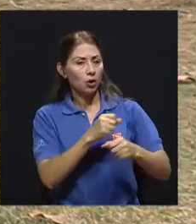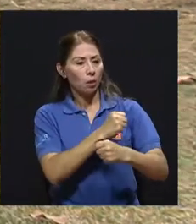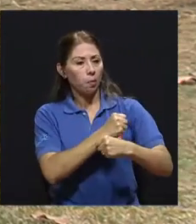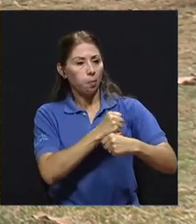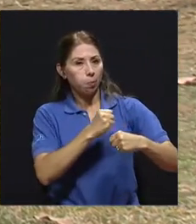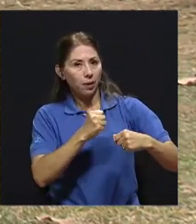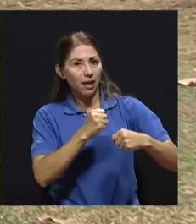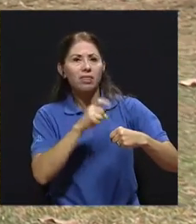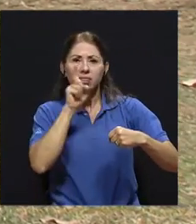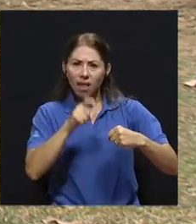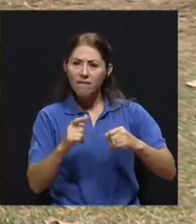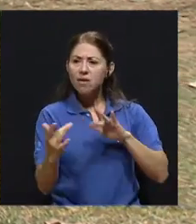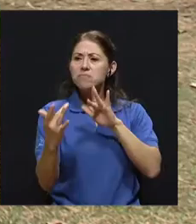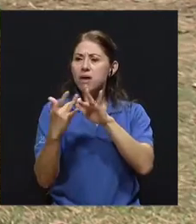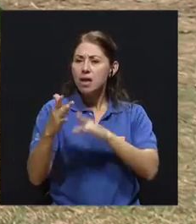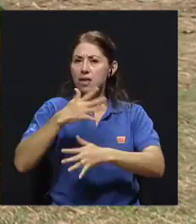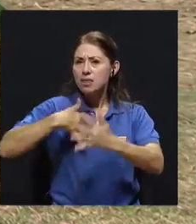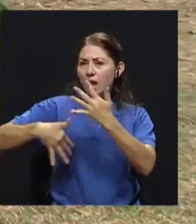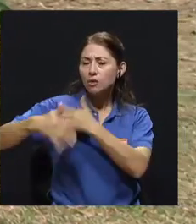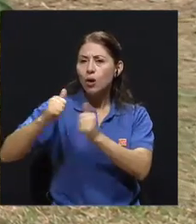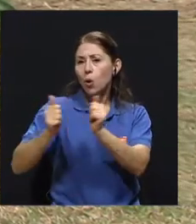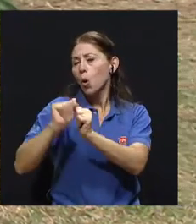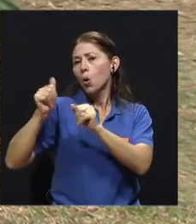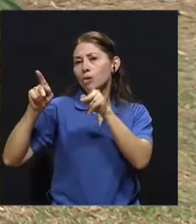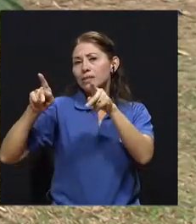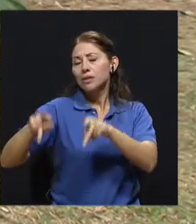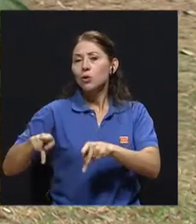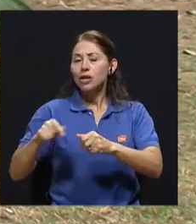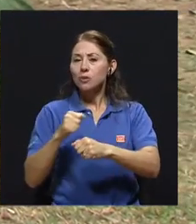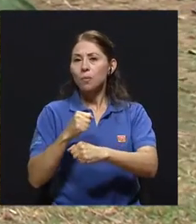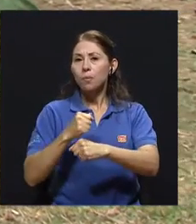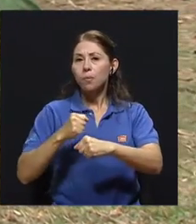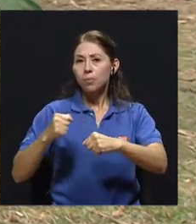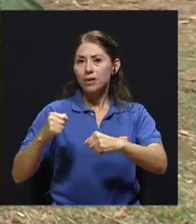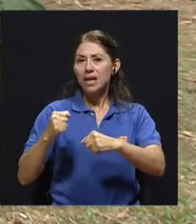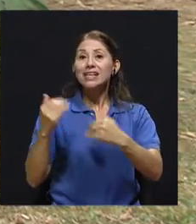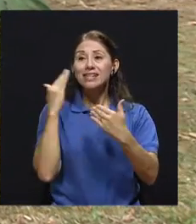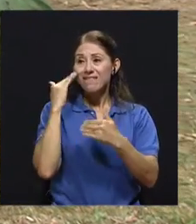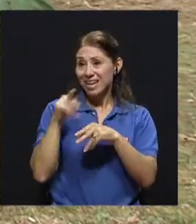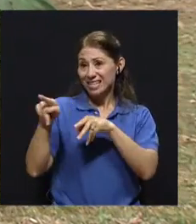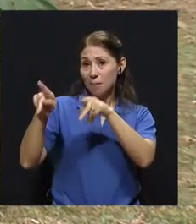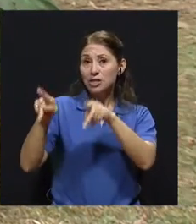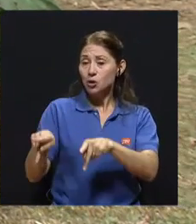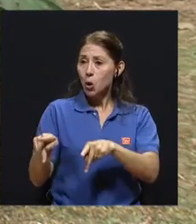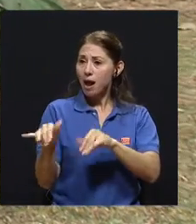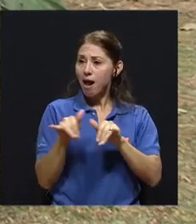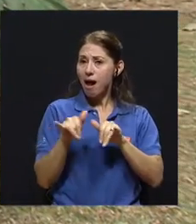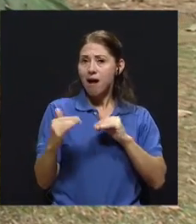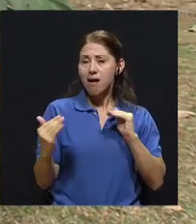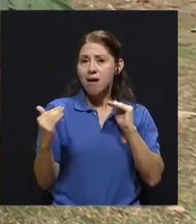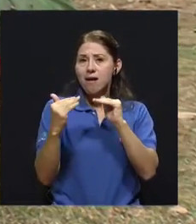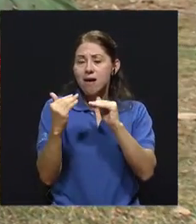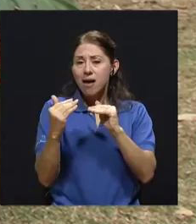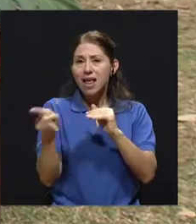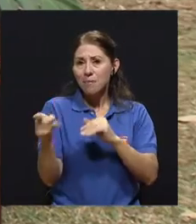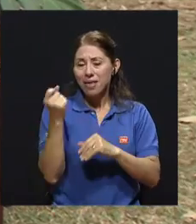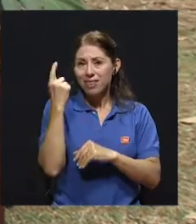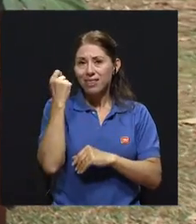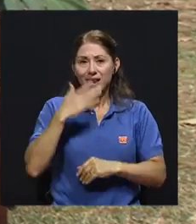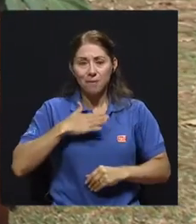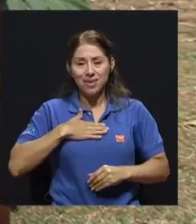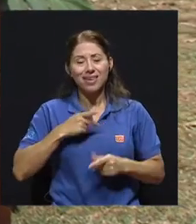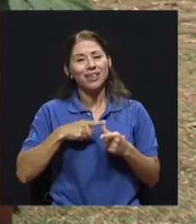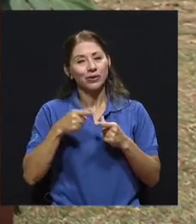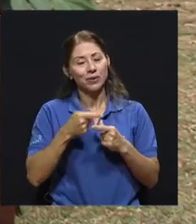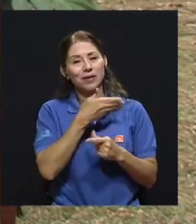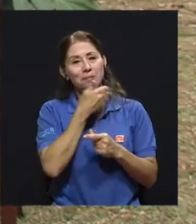tener a alguien que yo sé me va a entender, ¿verdad? Va a ser muy importante a la hora de por lo menos sobrellevar